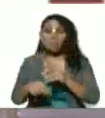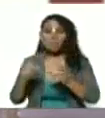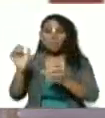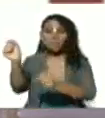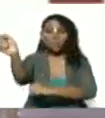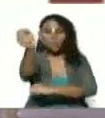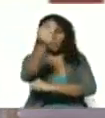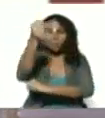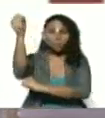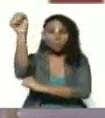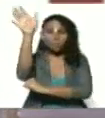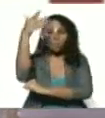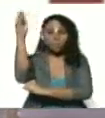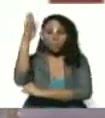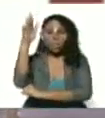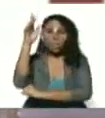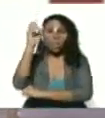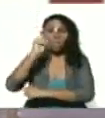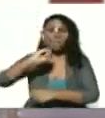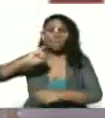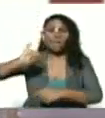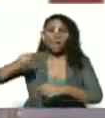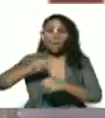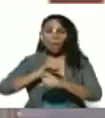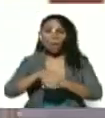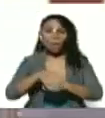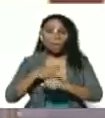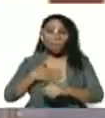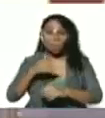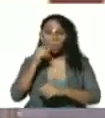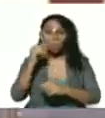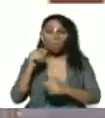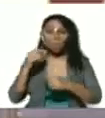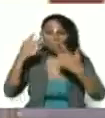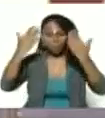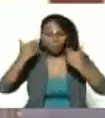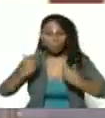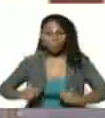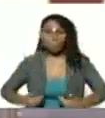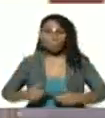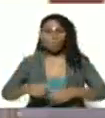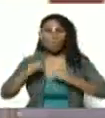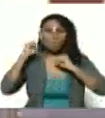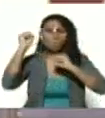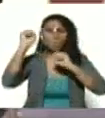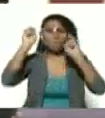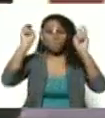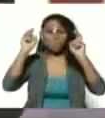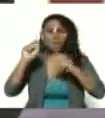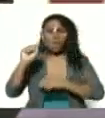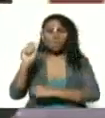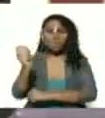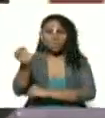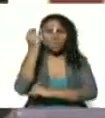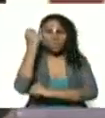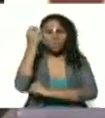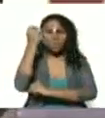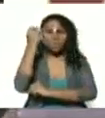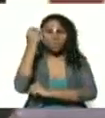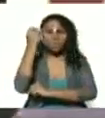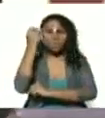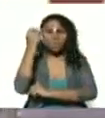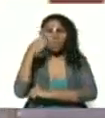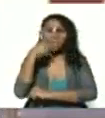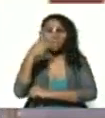la bandera de Jorge Rodríguez con un megáfono con una pinta con una consigna y ni una sola vez se le ocurrió a